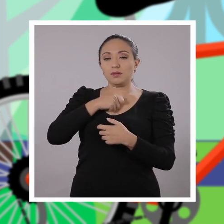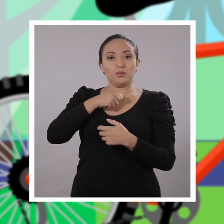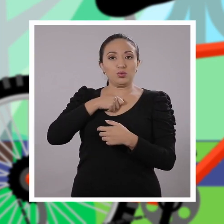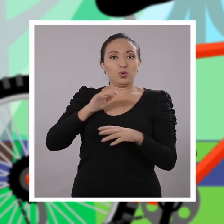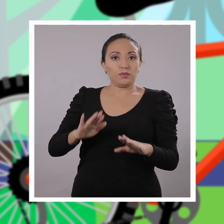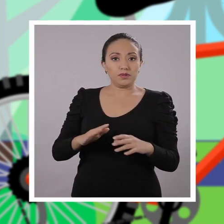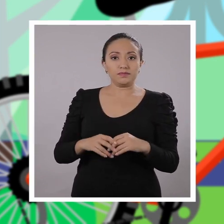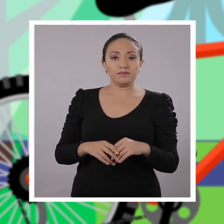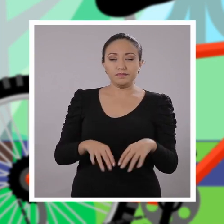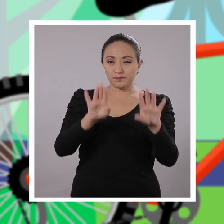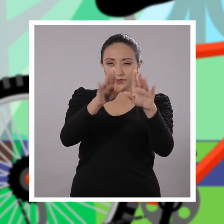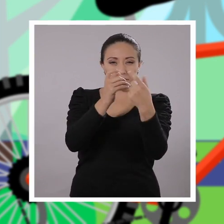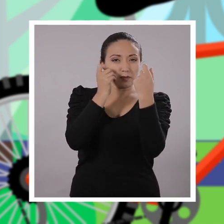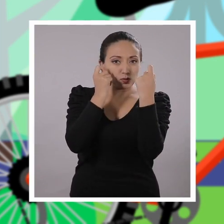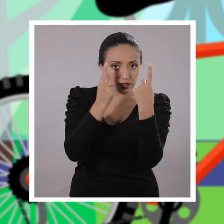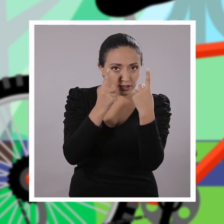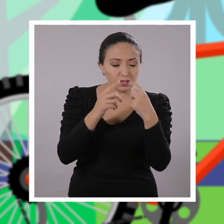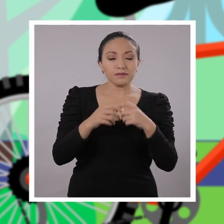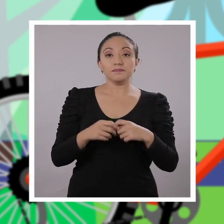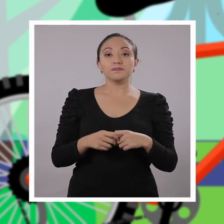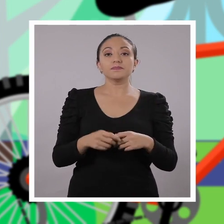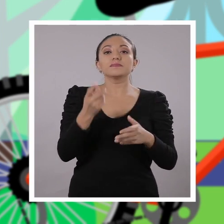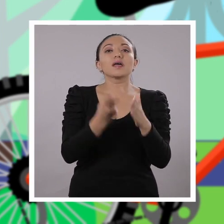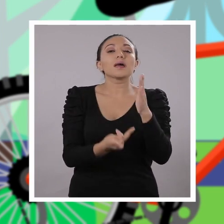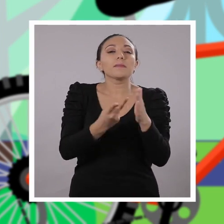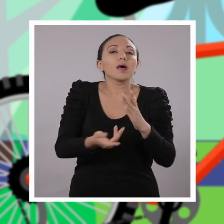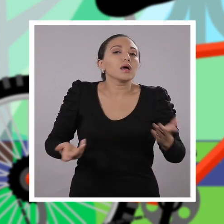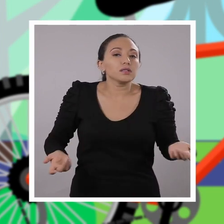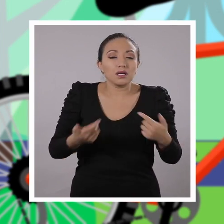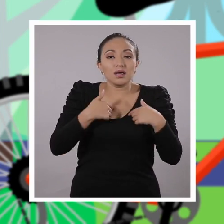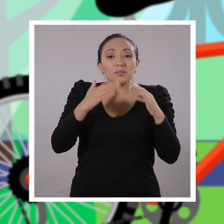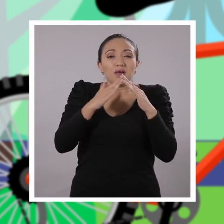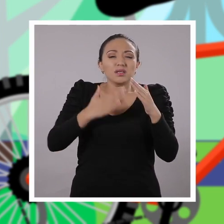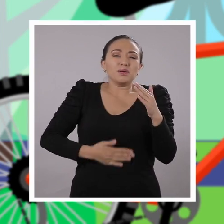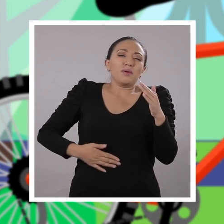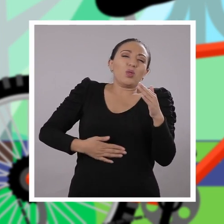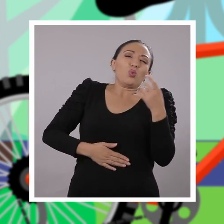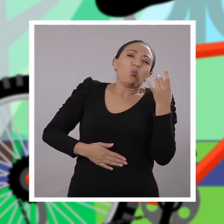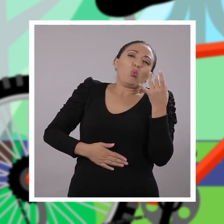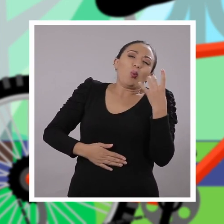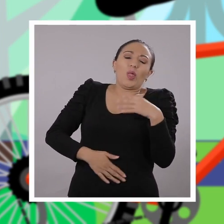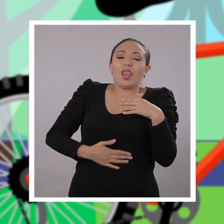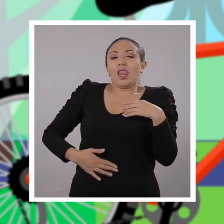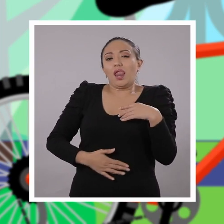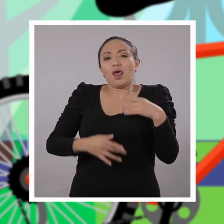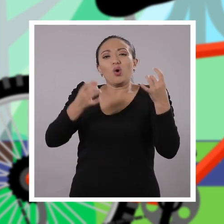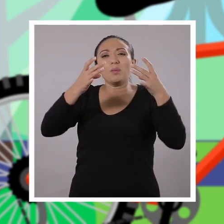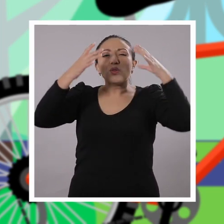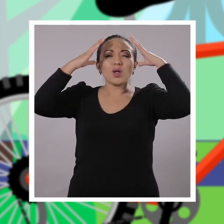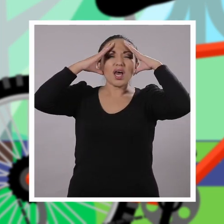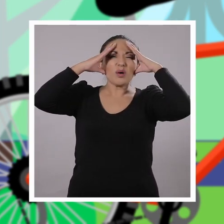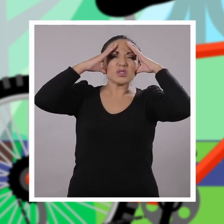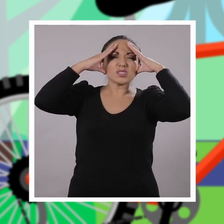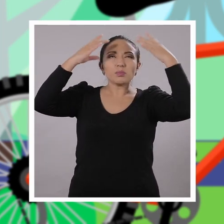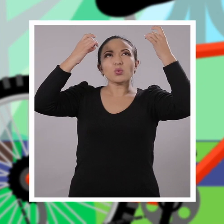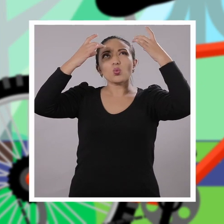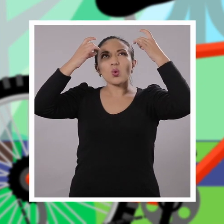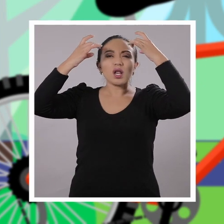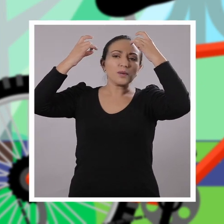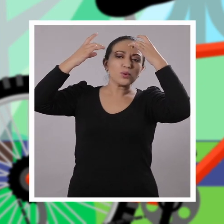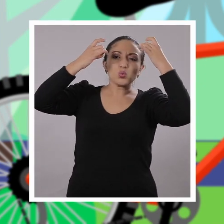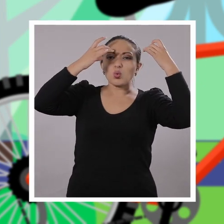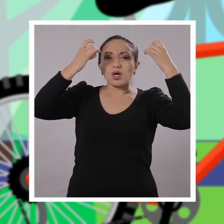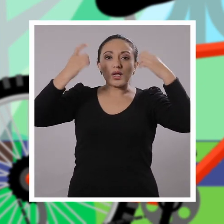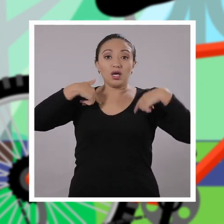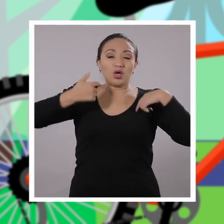automedicación. Pero entendámoslo un poquito mejor. ¿Qué pasa si en casa me duele la panza o qué pasa si me duele la cabeza?